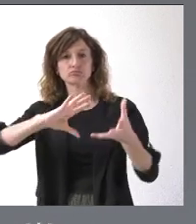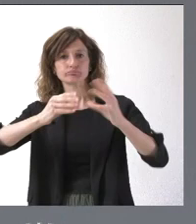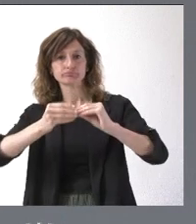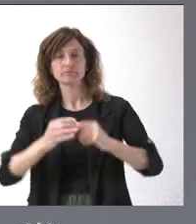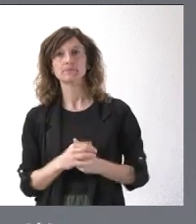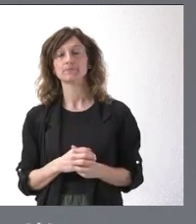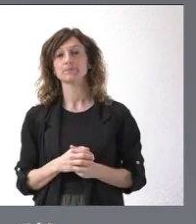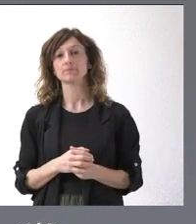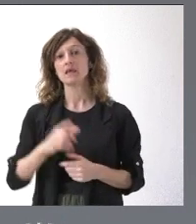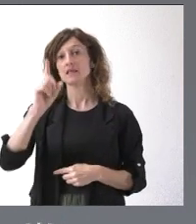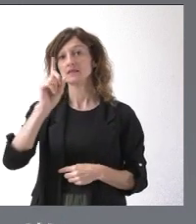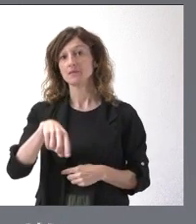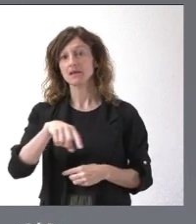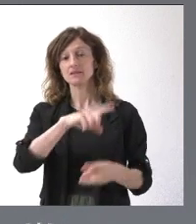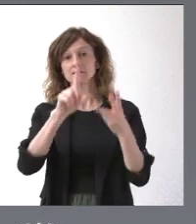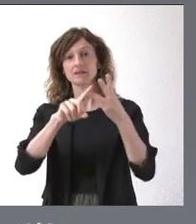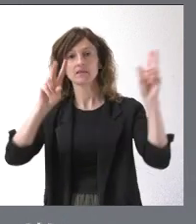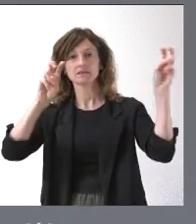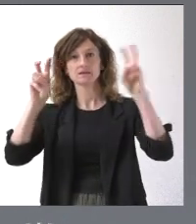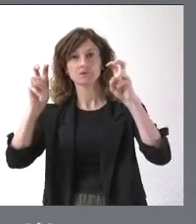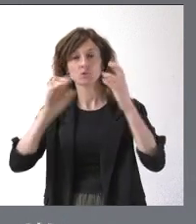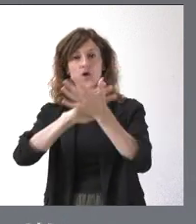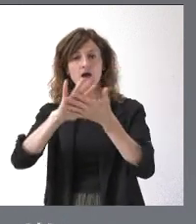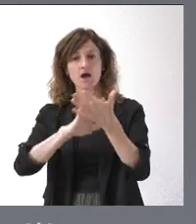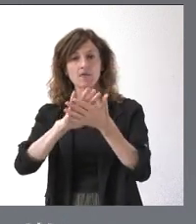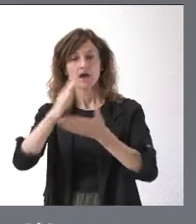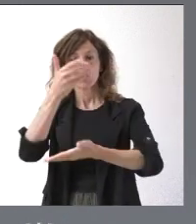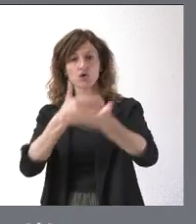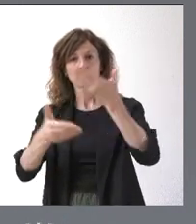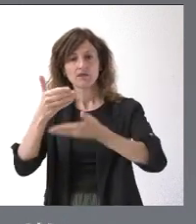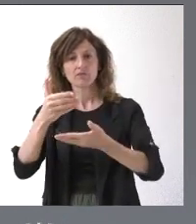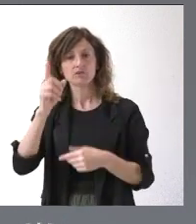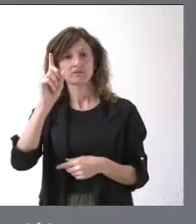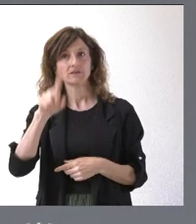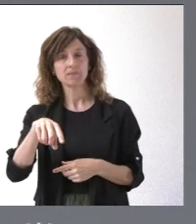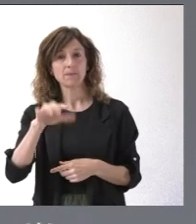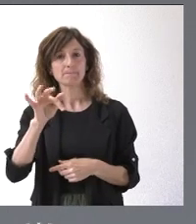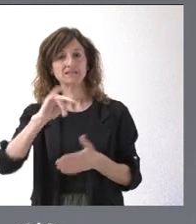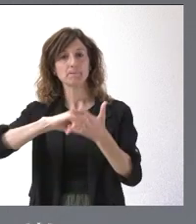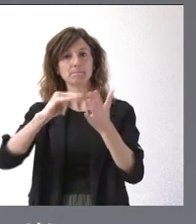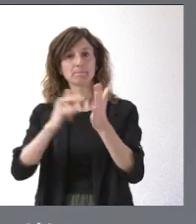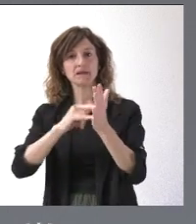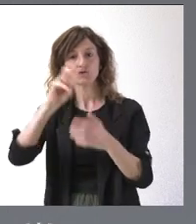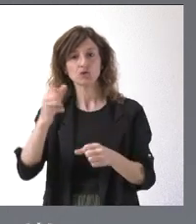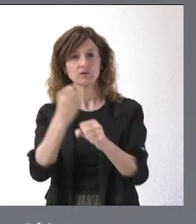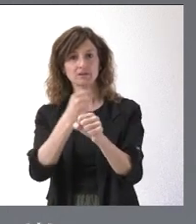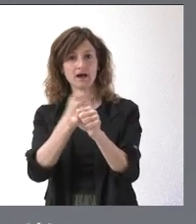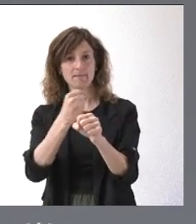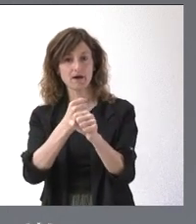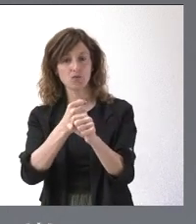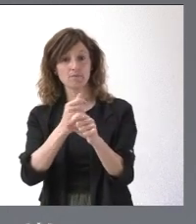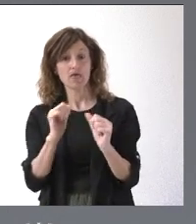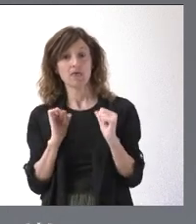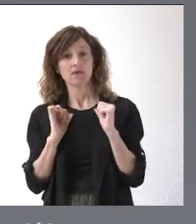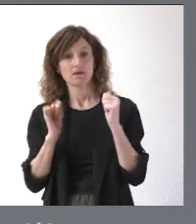Y, asimismo, el tercer título habla de la coordinación, la colaboración y la metodología de trabajo para poner en